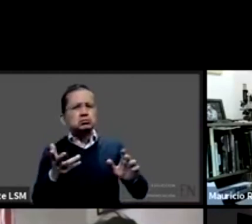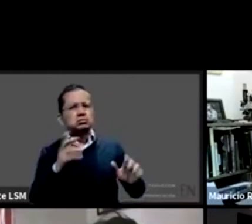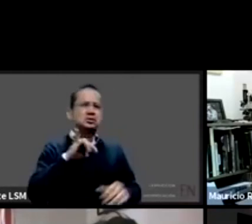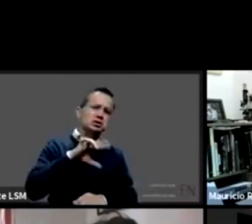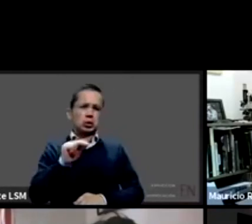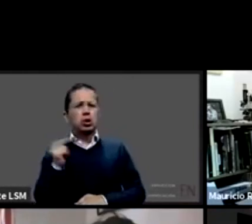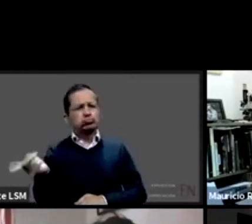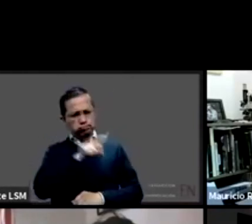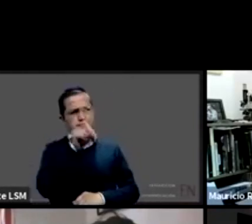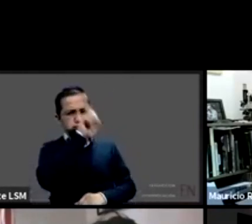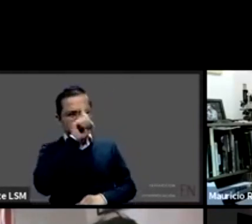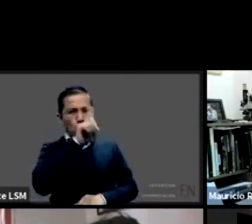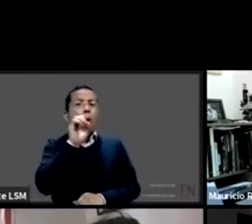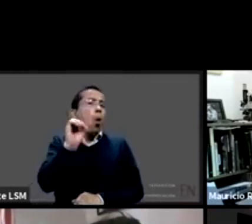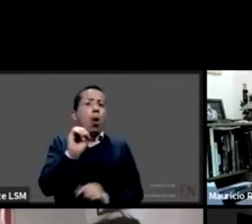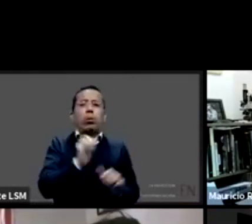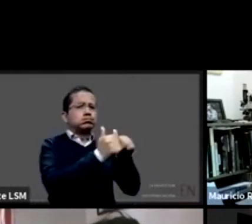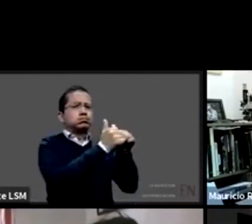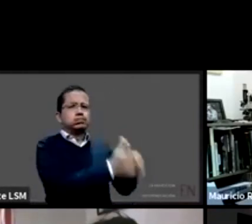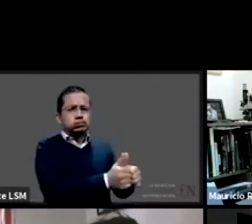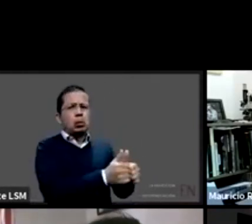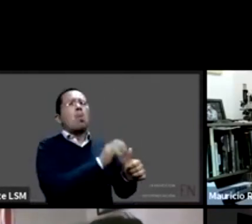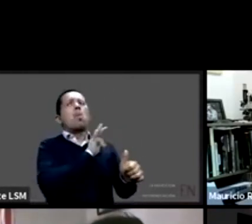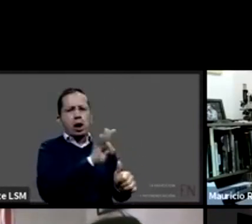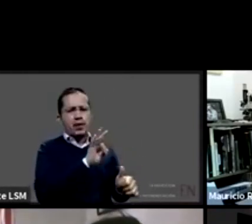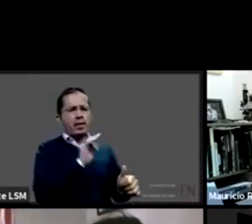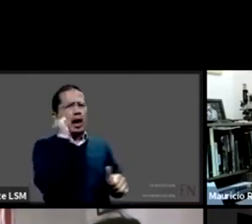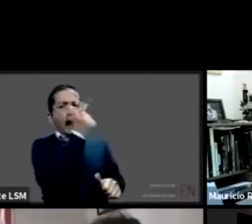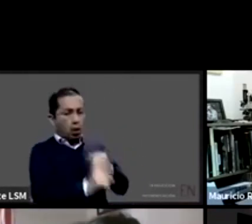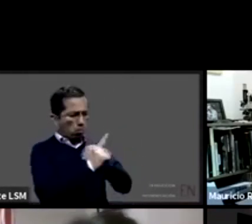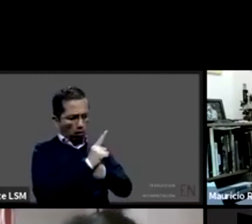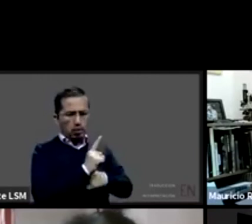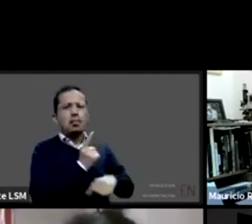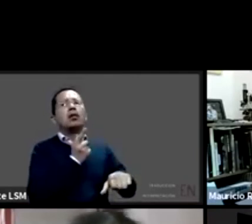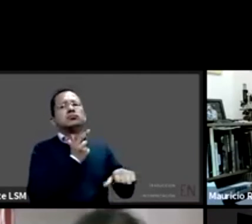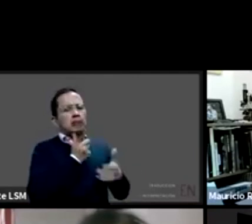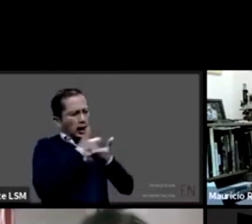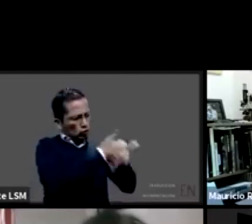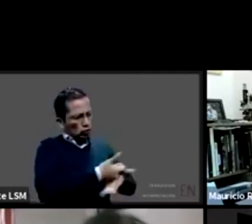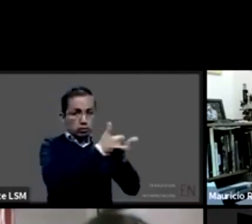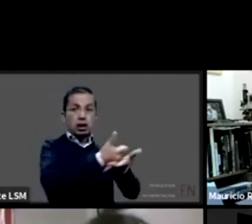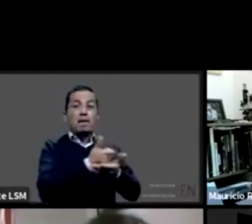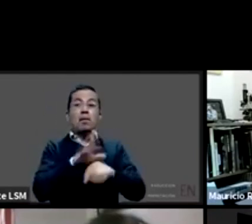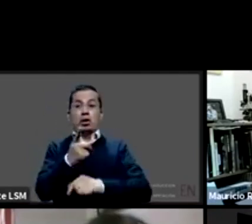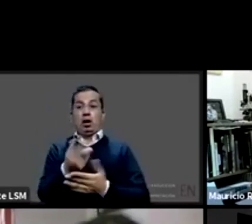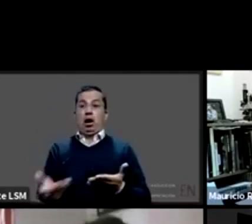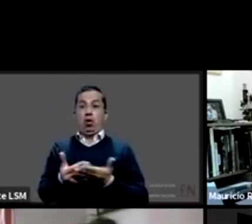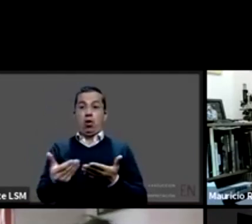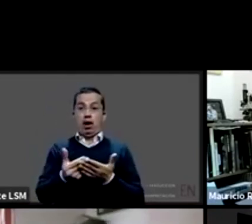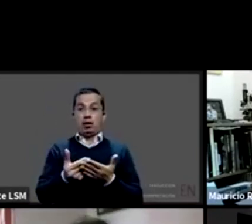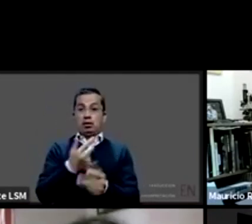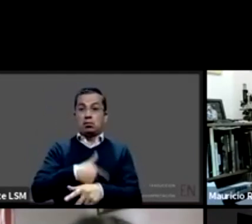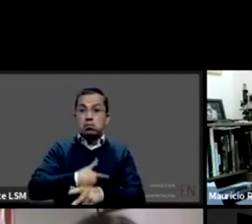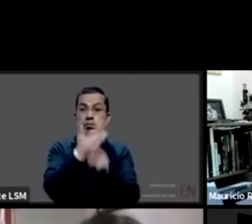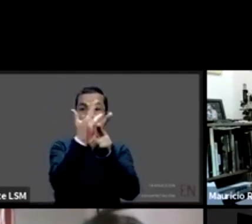a distancia el problema que se está enfrentando la telemedicina es algo que tenemos